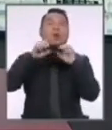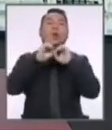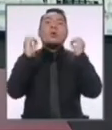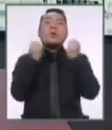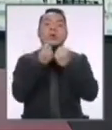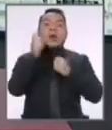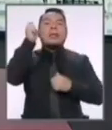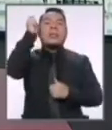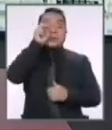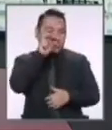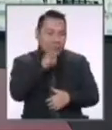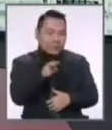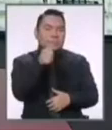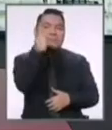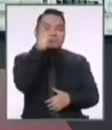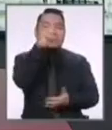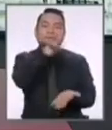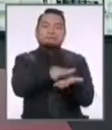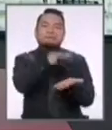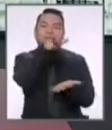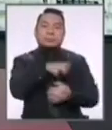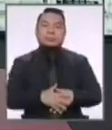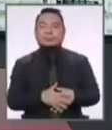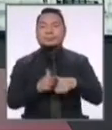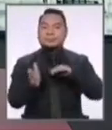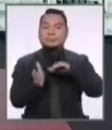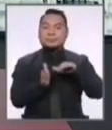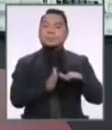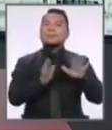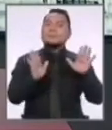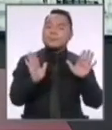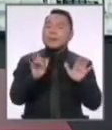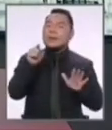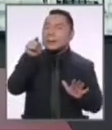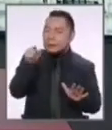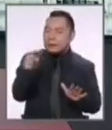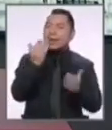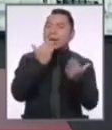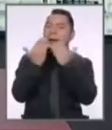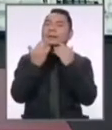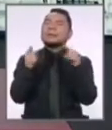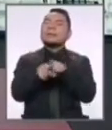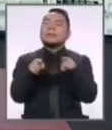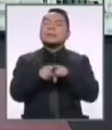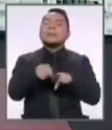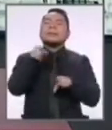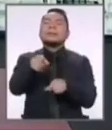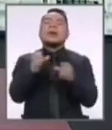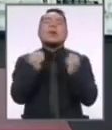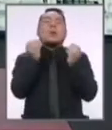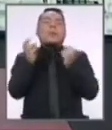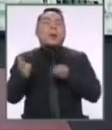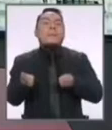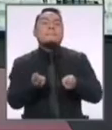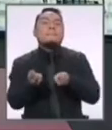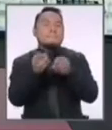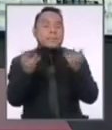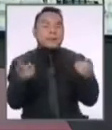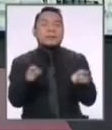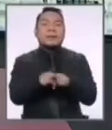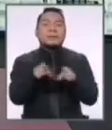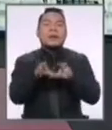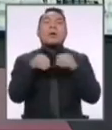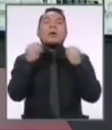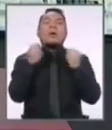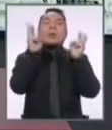organizaciones políticas. Aquí es muy importante detenernos un poquito, Pedro, para hablar no solamente de la metodología, sino la